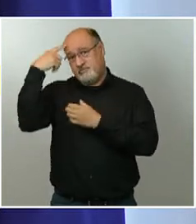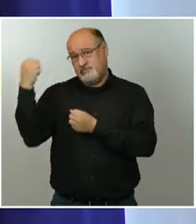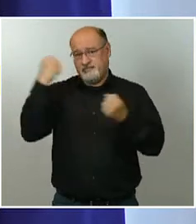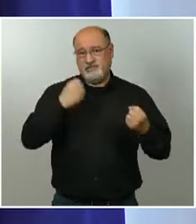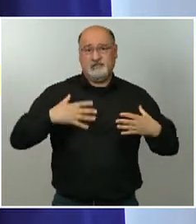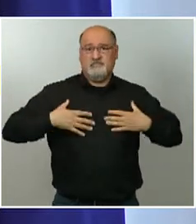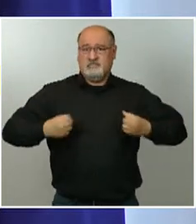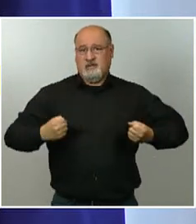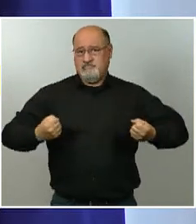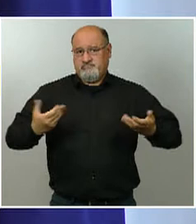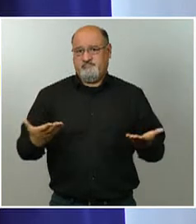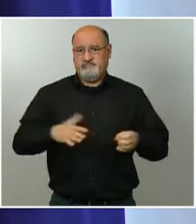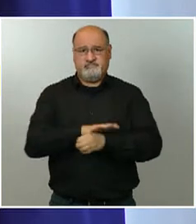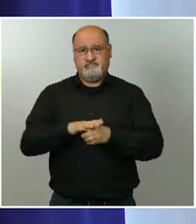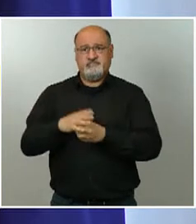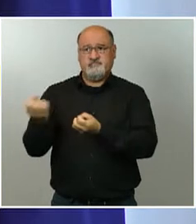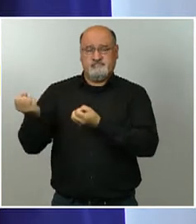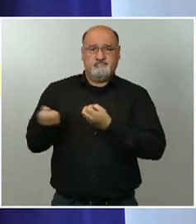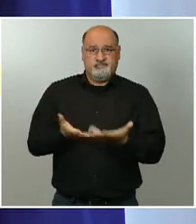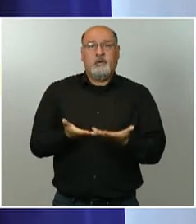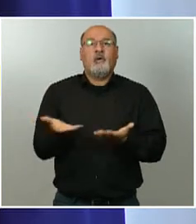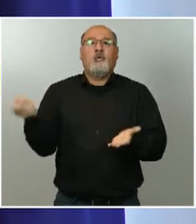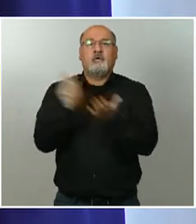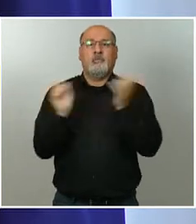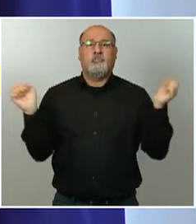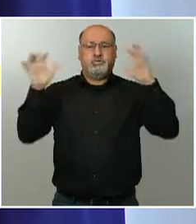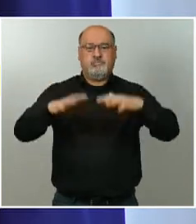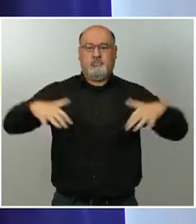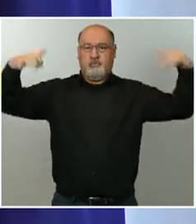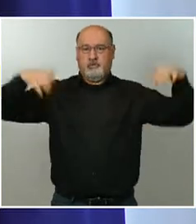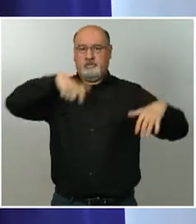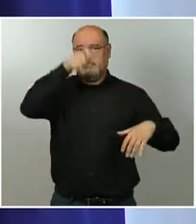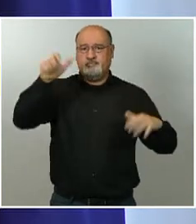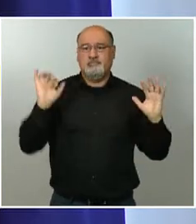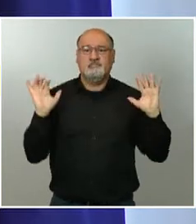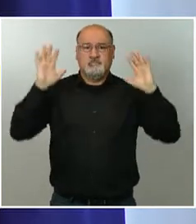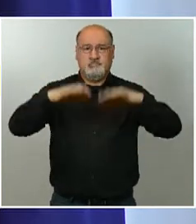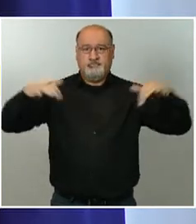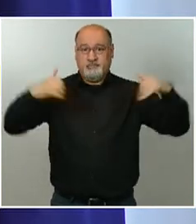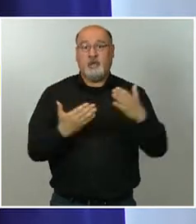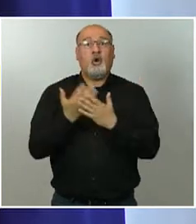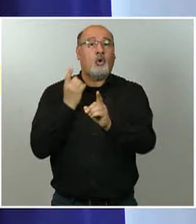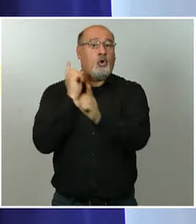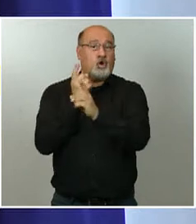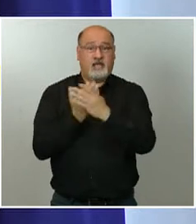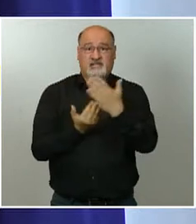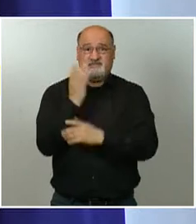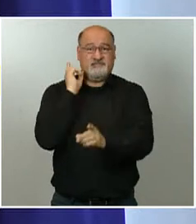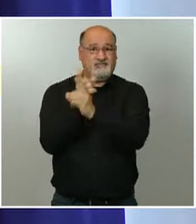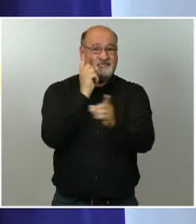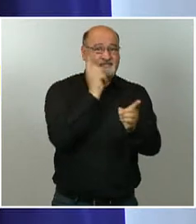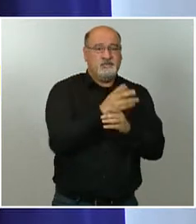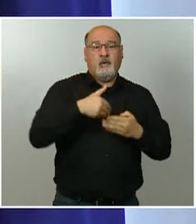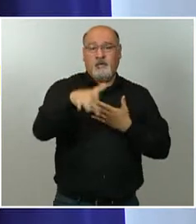pero en efecto va a volver el público, yo creo que es una buena noticia. Quedan dos jornadas de la Liga de